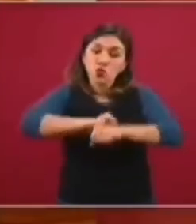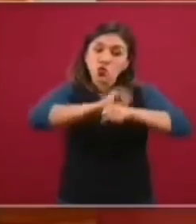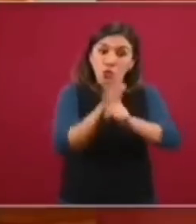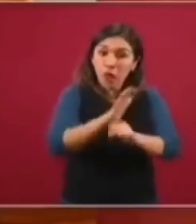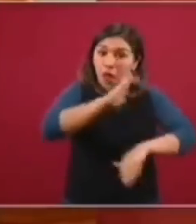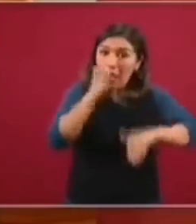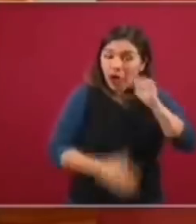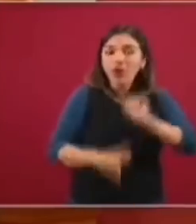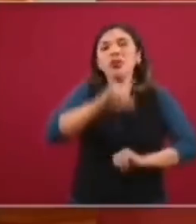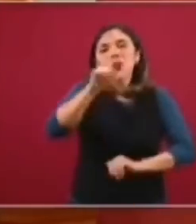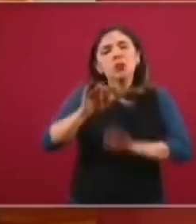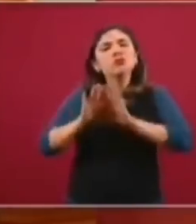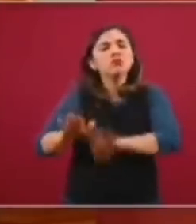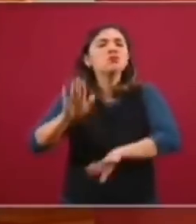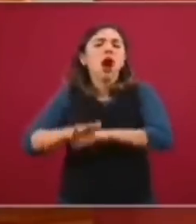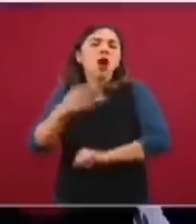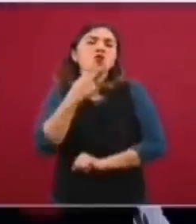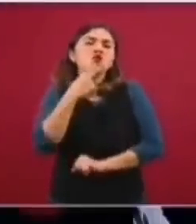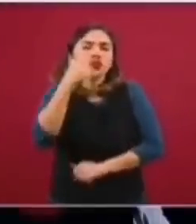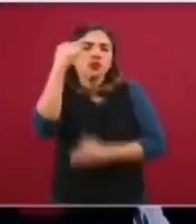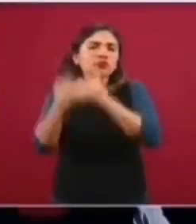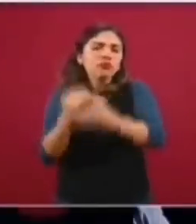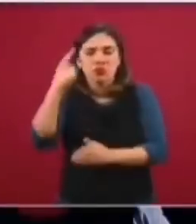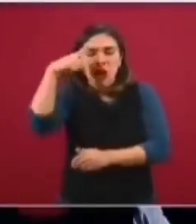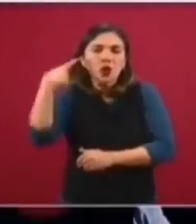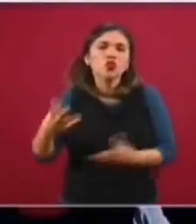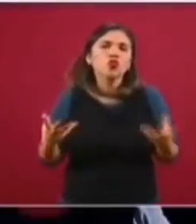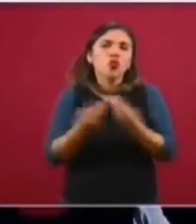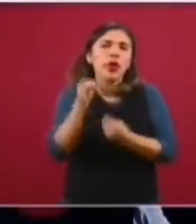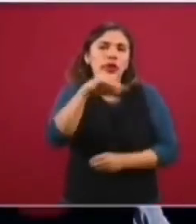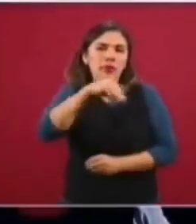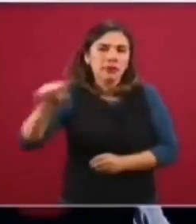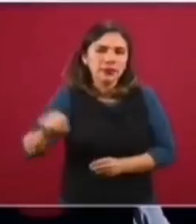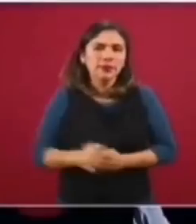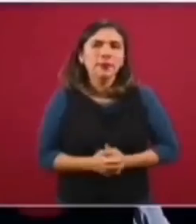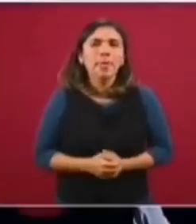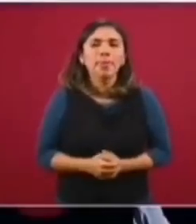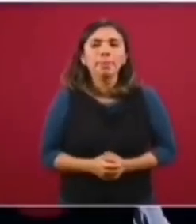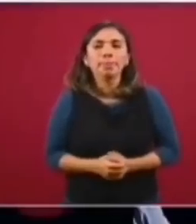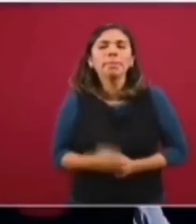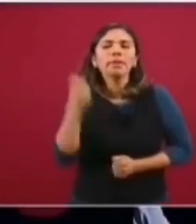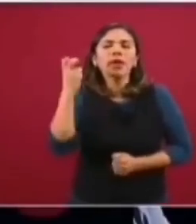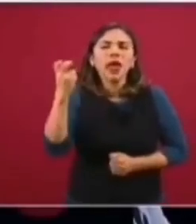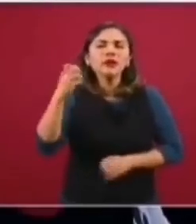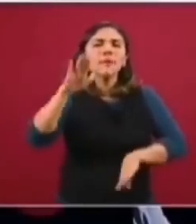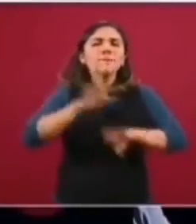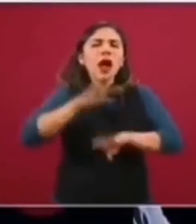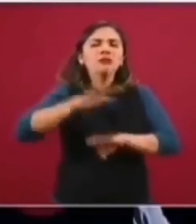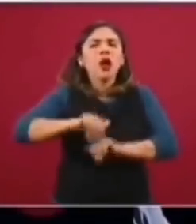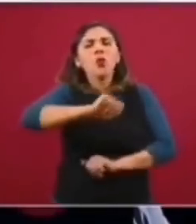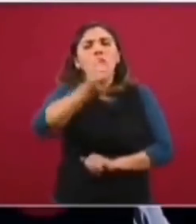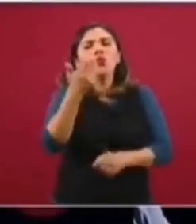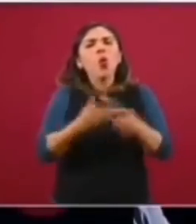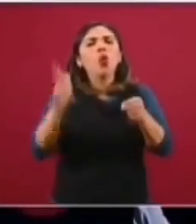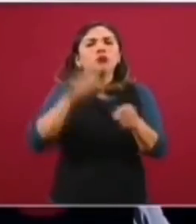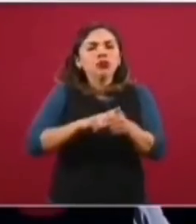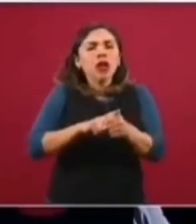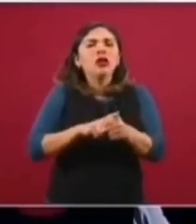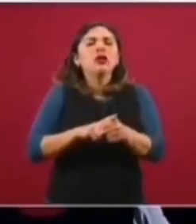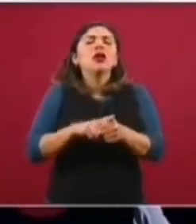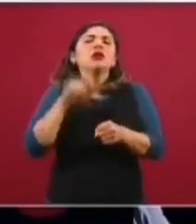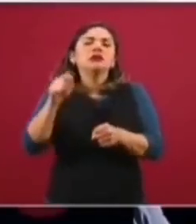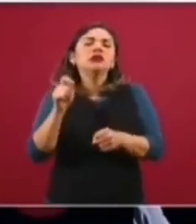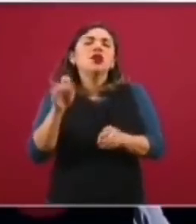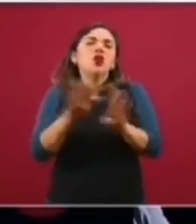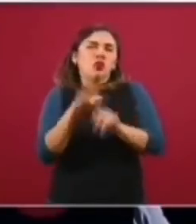los que se siguen utilizando, los que ya forman parte del patrimonio del Seguro Social. La siguiente. Y estos son los otros hospitales adicionales, que